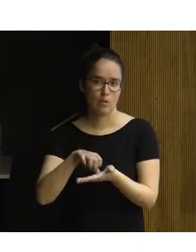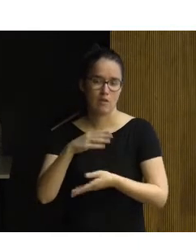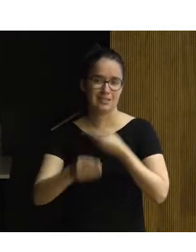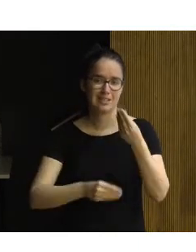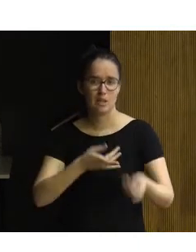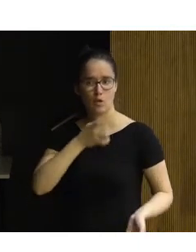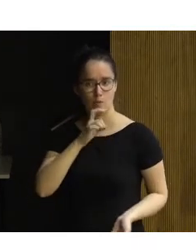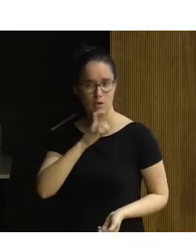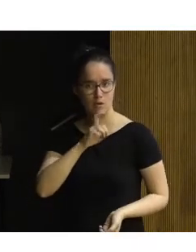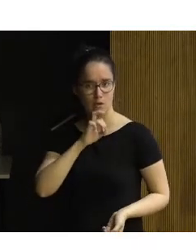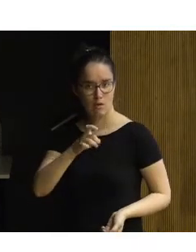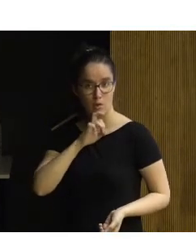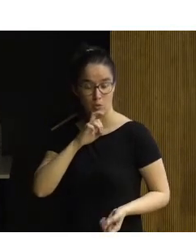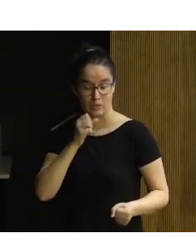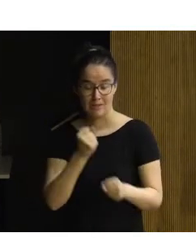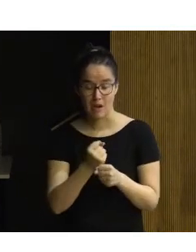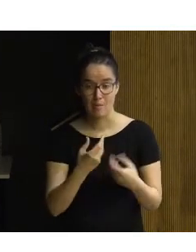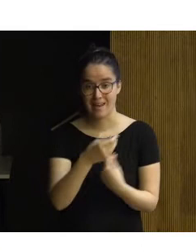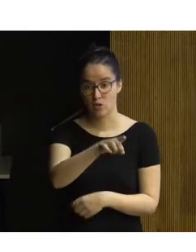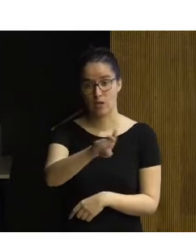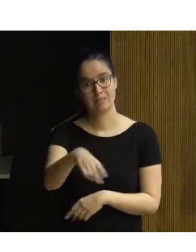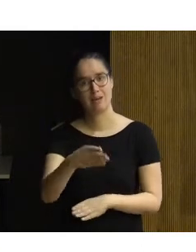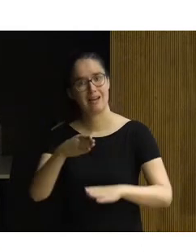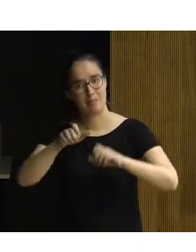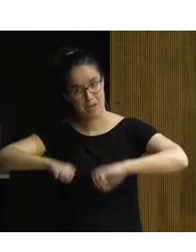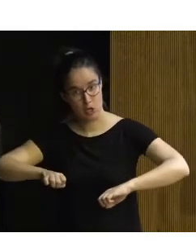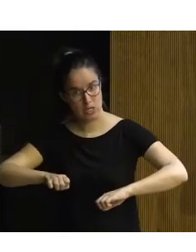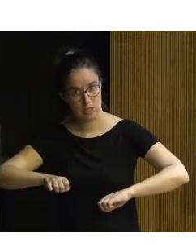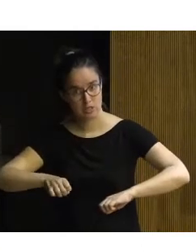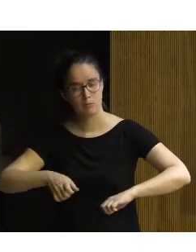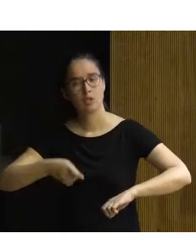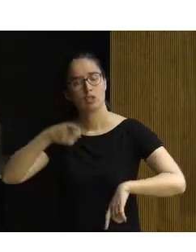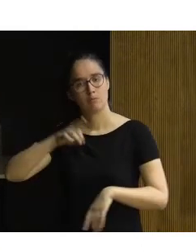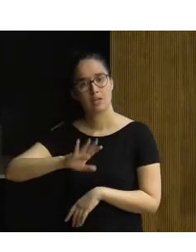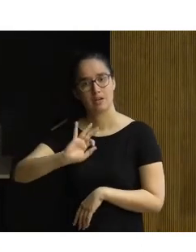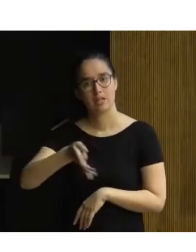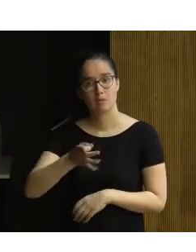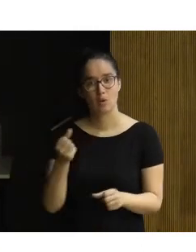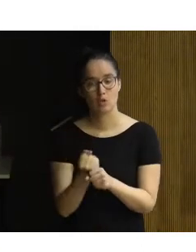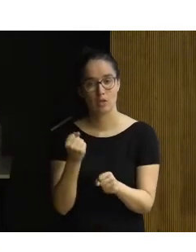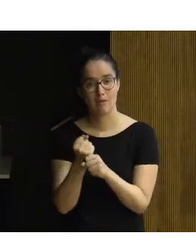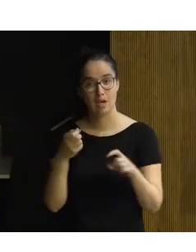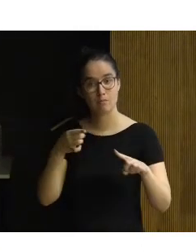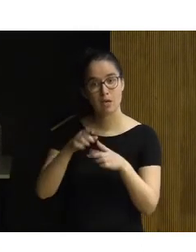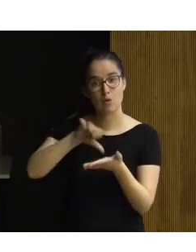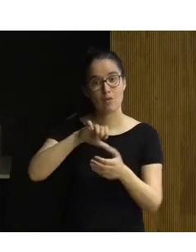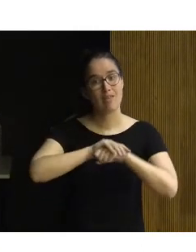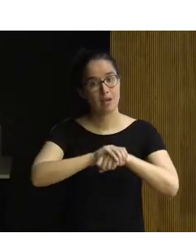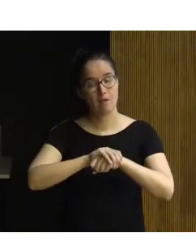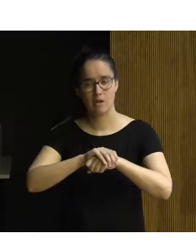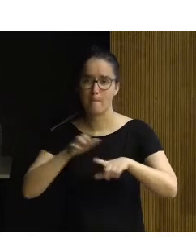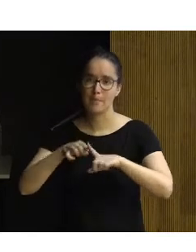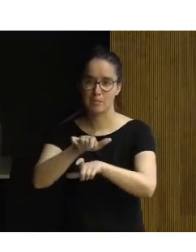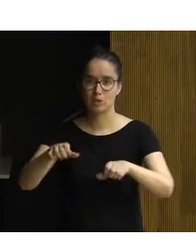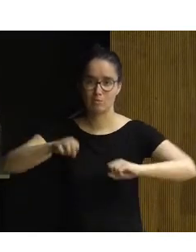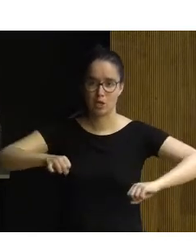complicada cuando no se trabaja para ello, las personas mayores en este caso. Pero bien es verdad que cuando trabajas para hacer una ciudad amigable con los mayores,